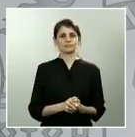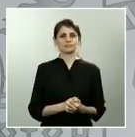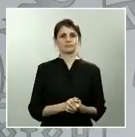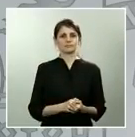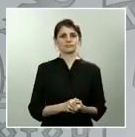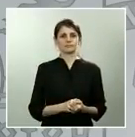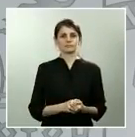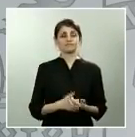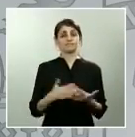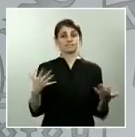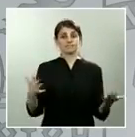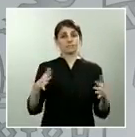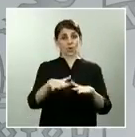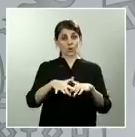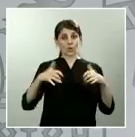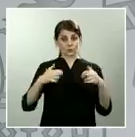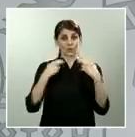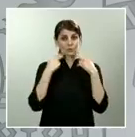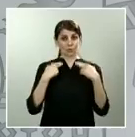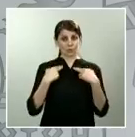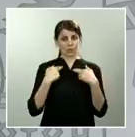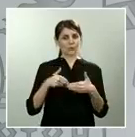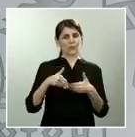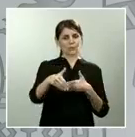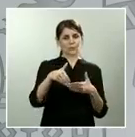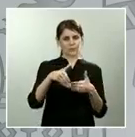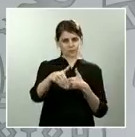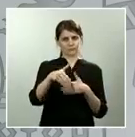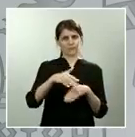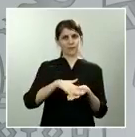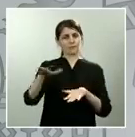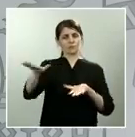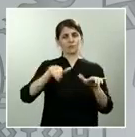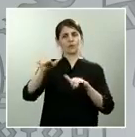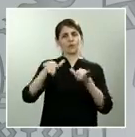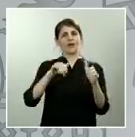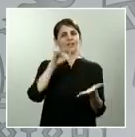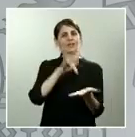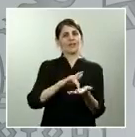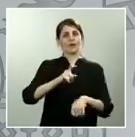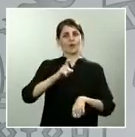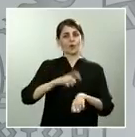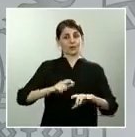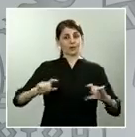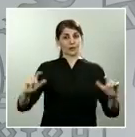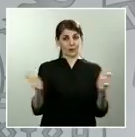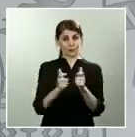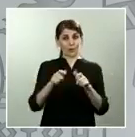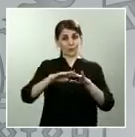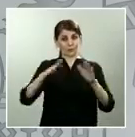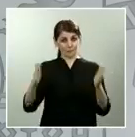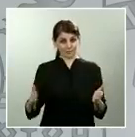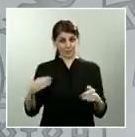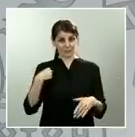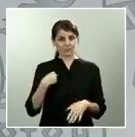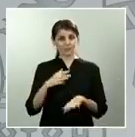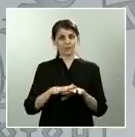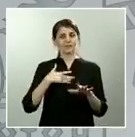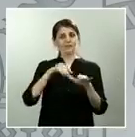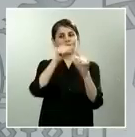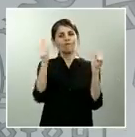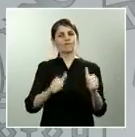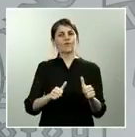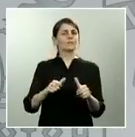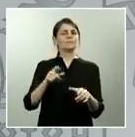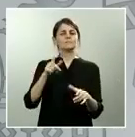día y hora de la reunión para esta mesa, así como el formato para su celebración. Pero el Gobierno desea y